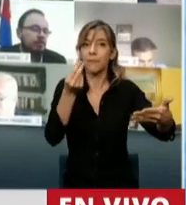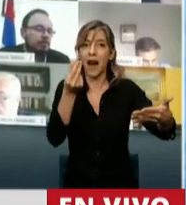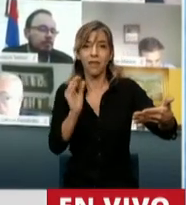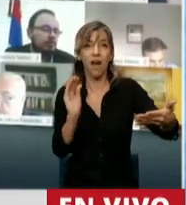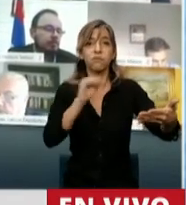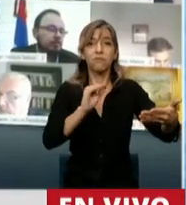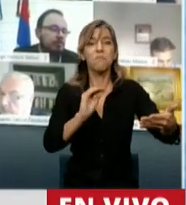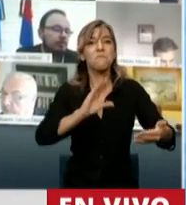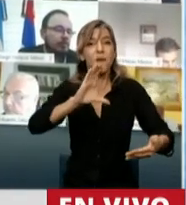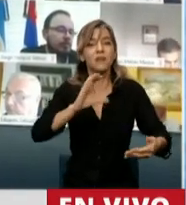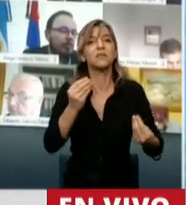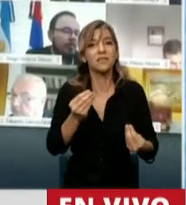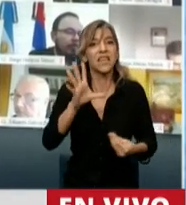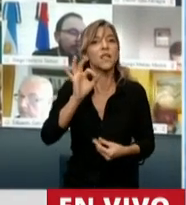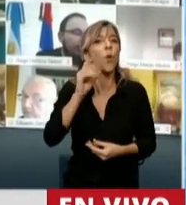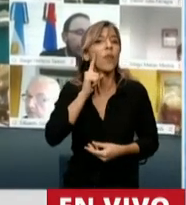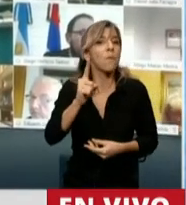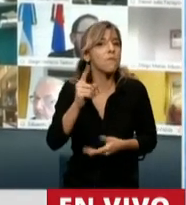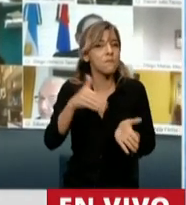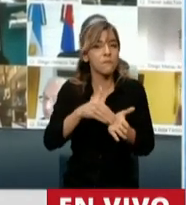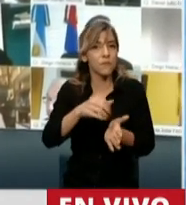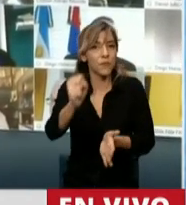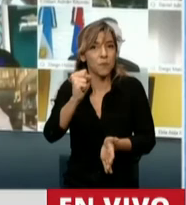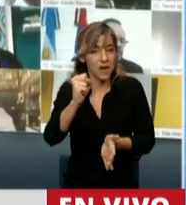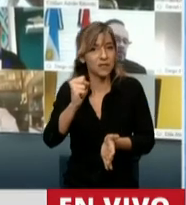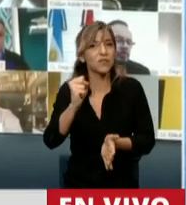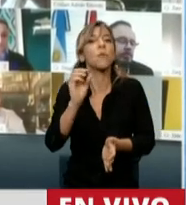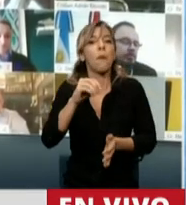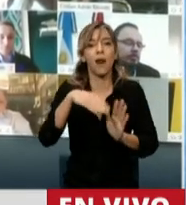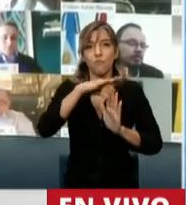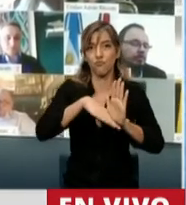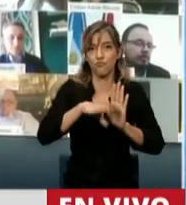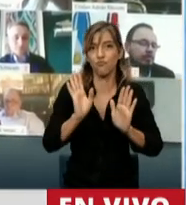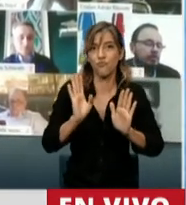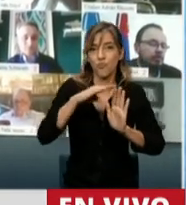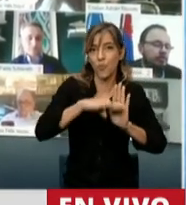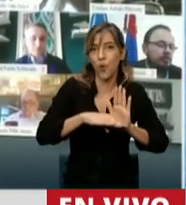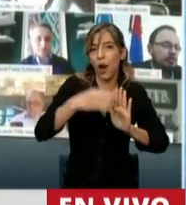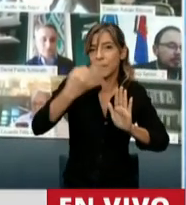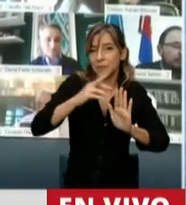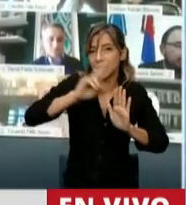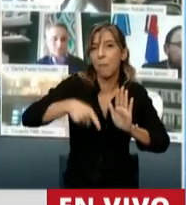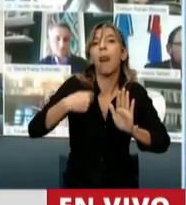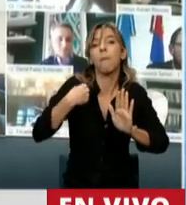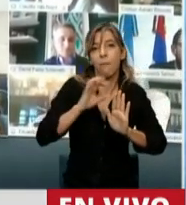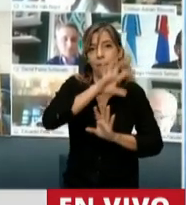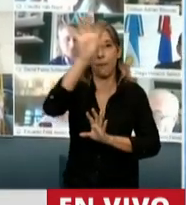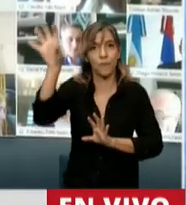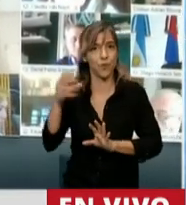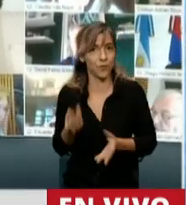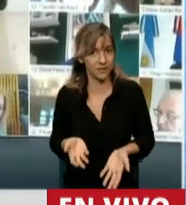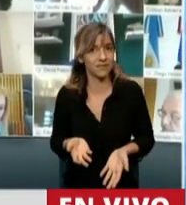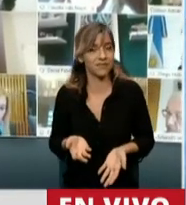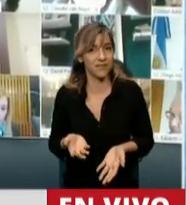de 50.000 millones de pesos. Que es producto de financiar a la provincia por la diferencia de recaudación.